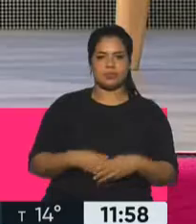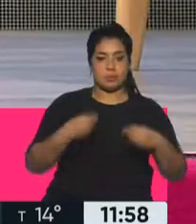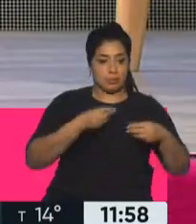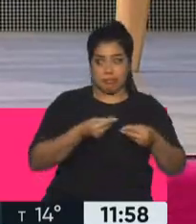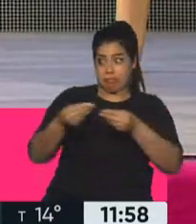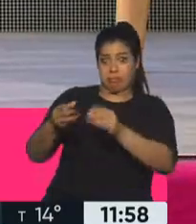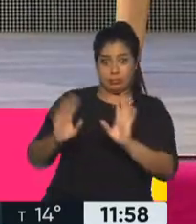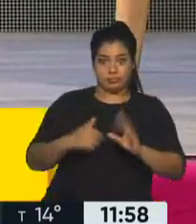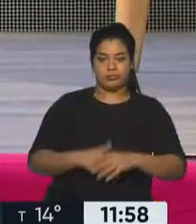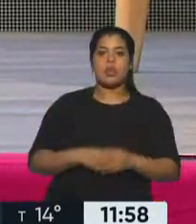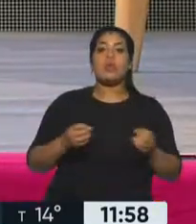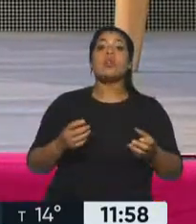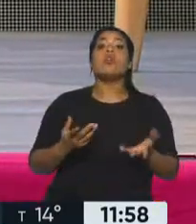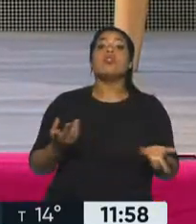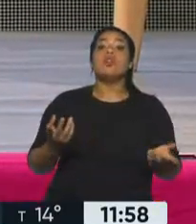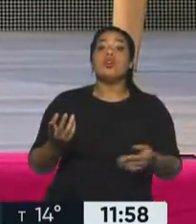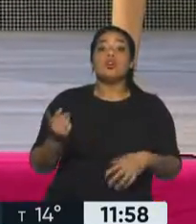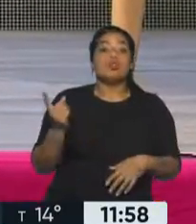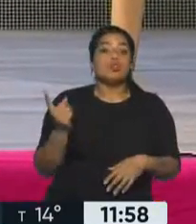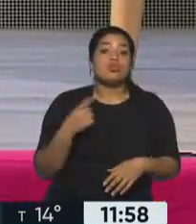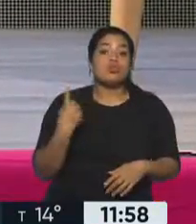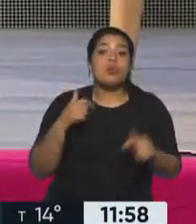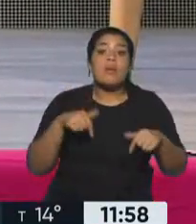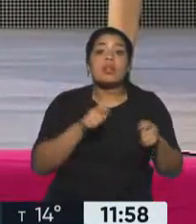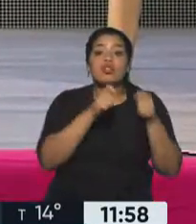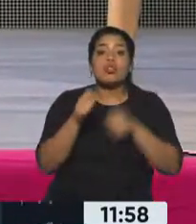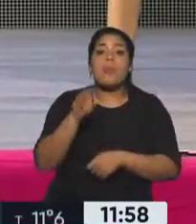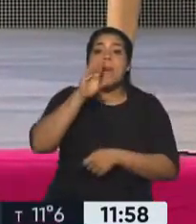trajeron para ver, ¿eh? Y nosotros, Marí, nos vamos con Malcom. ¿Qué nos vas a contar, Malcom?